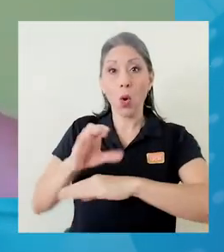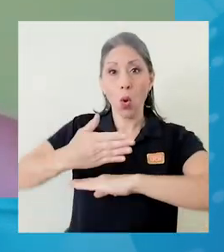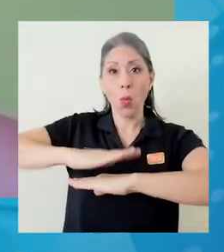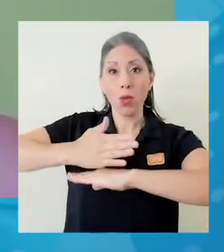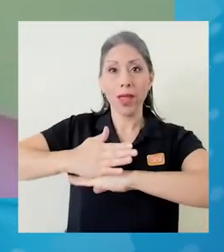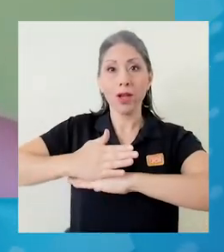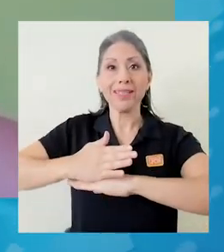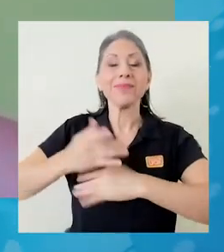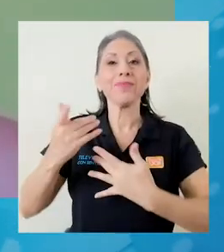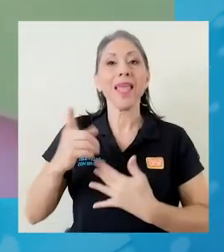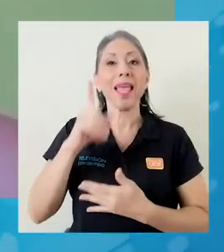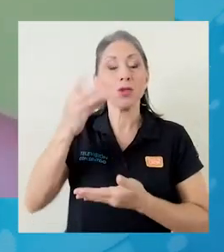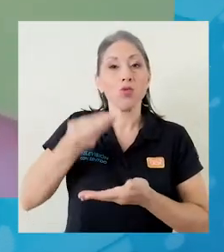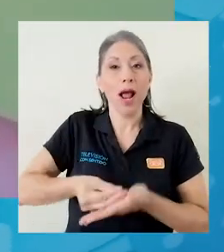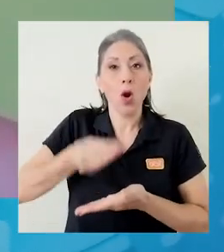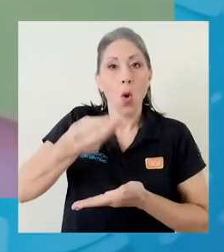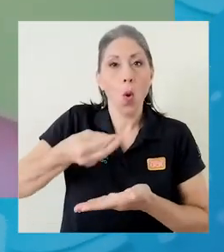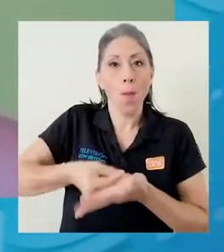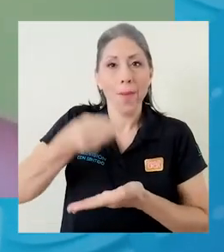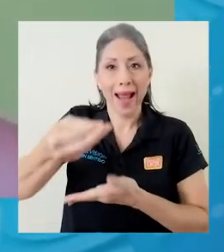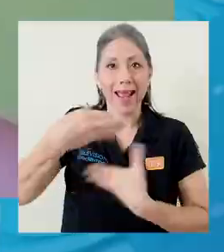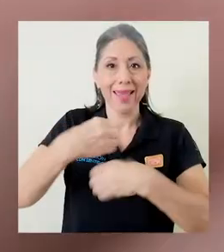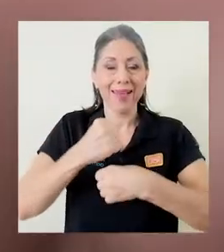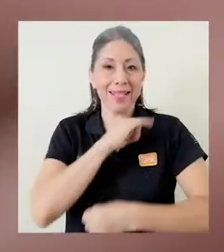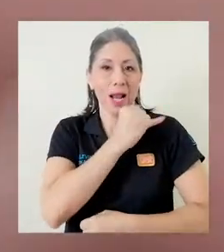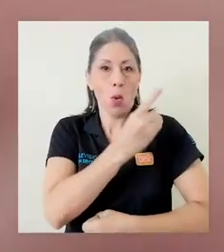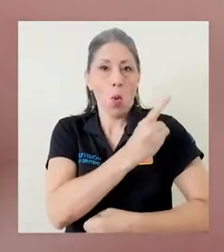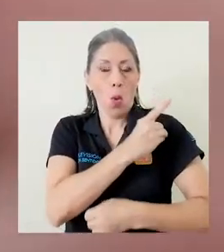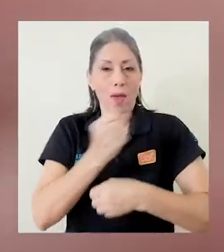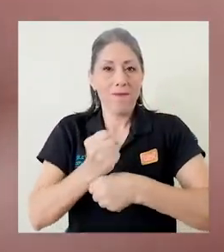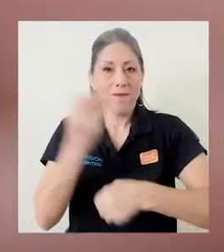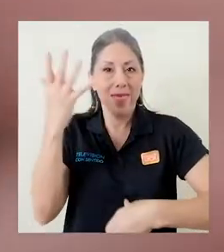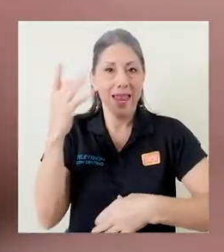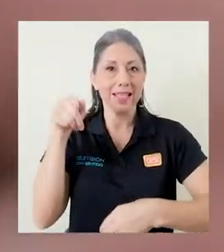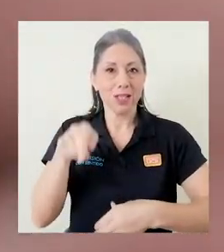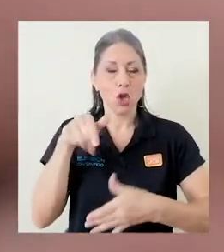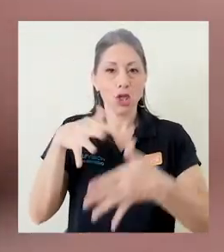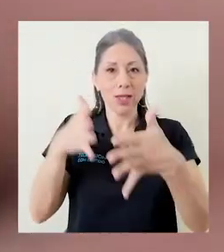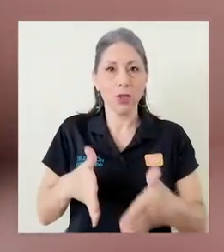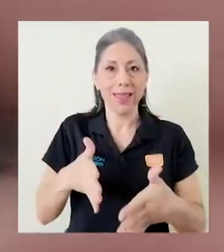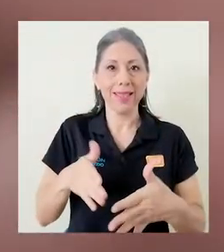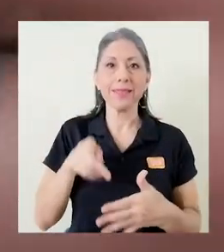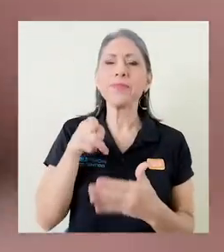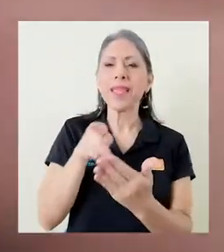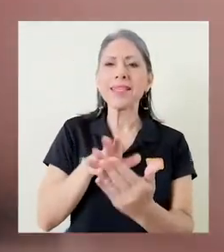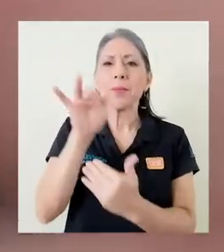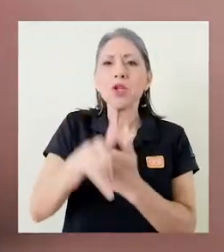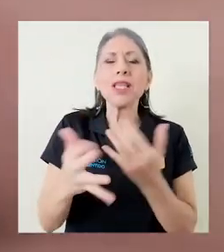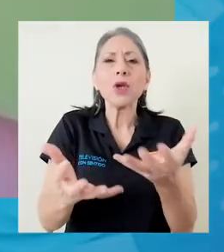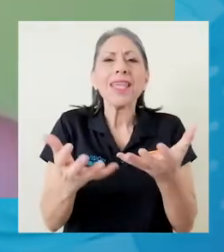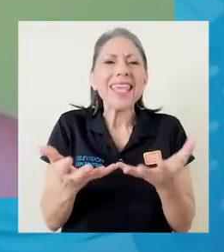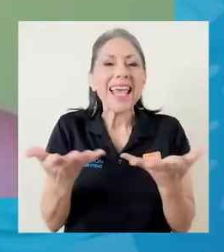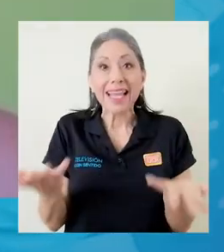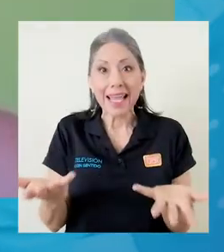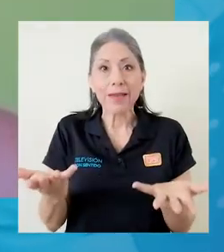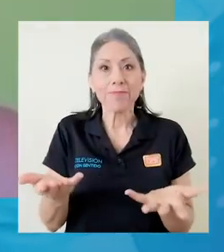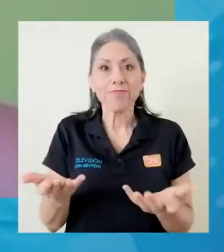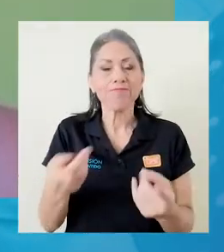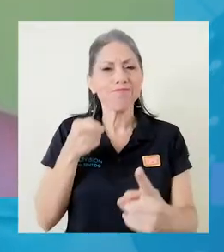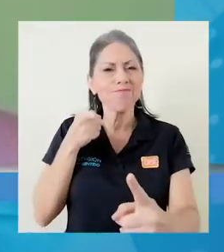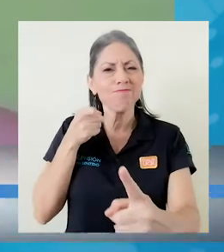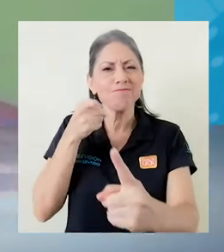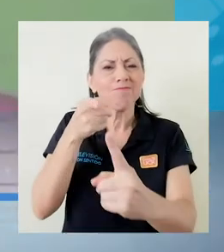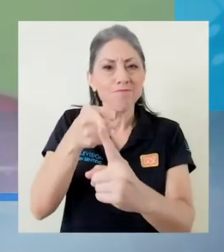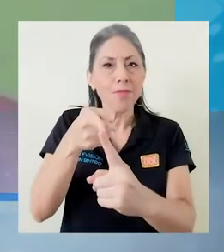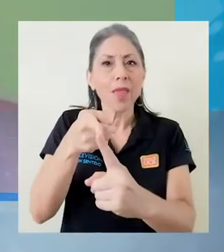que va a realizar el directorio de la federación. Este proyecto busca votar de equipo tecnológico,